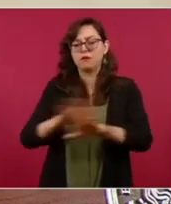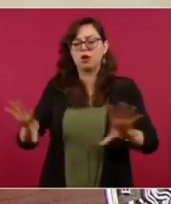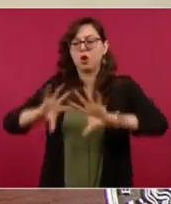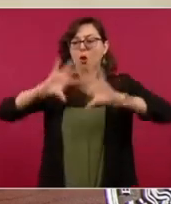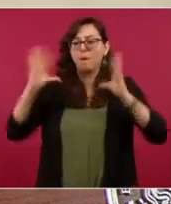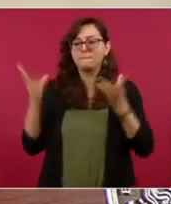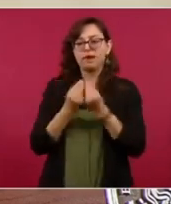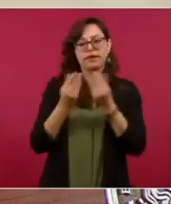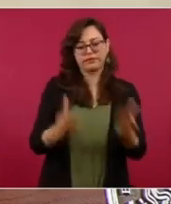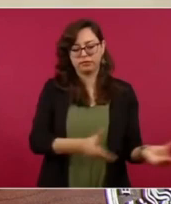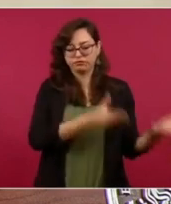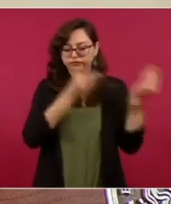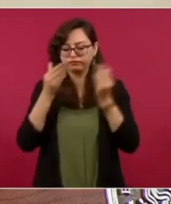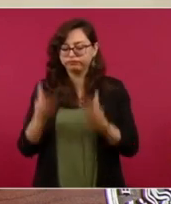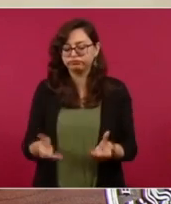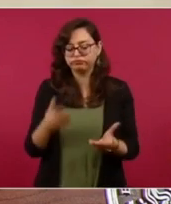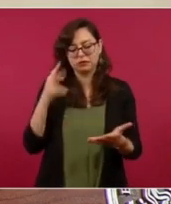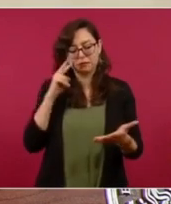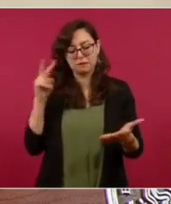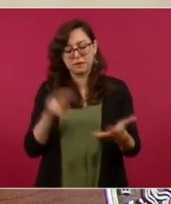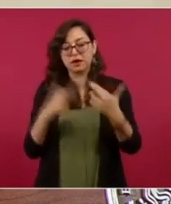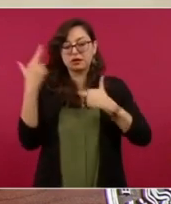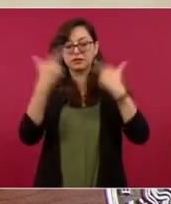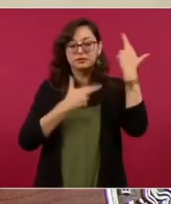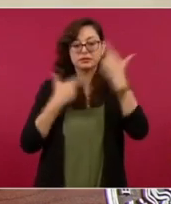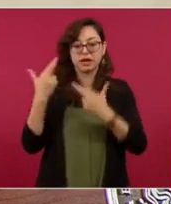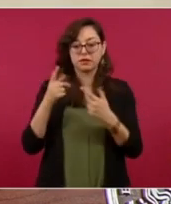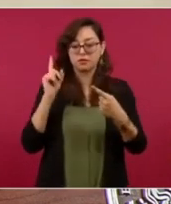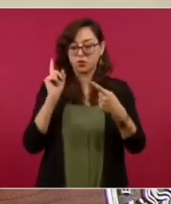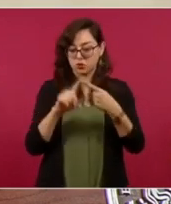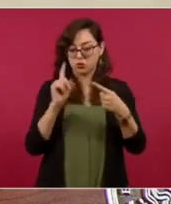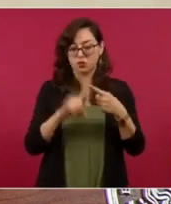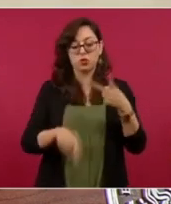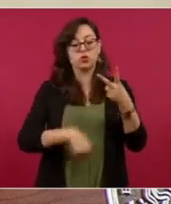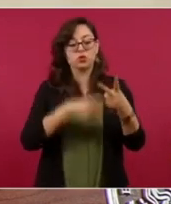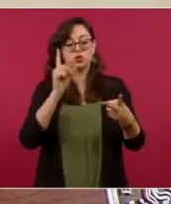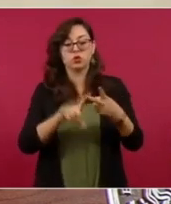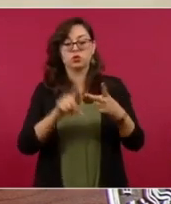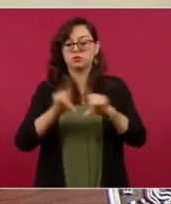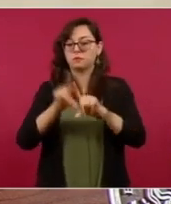y pensar en el bien del país esto